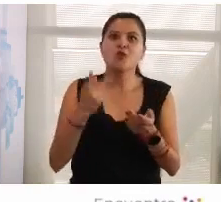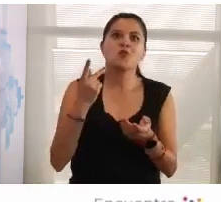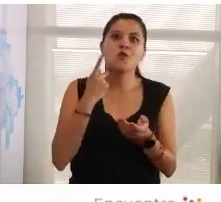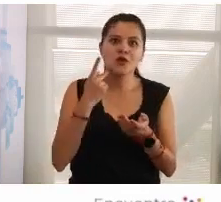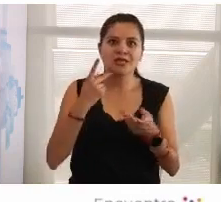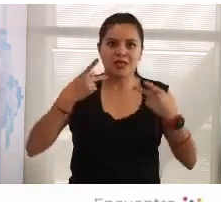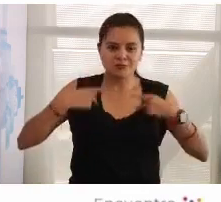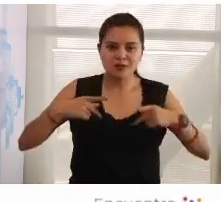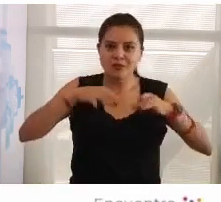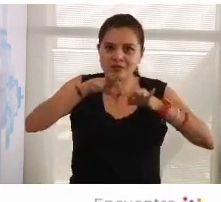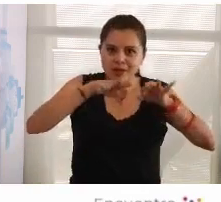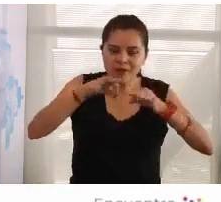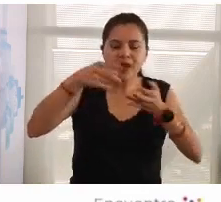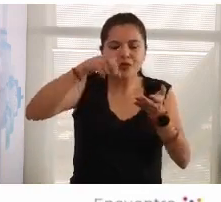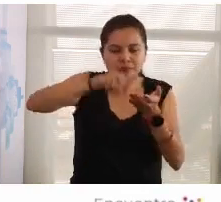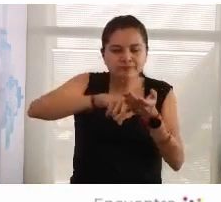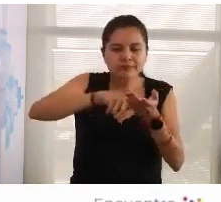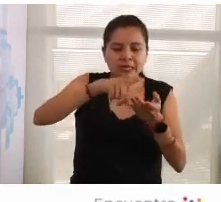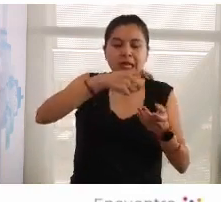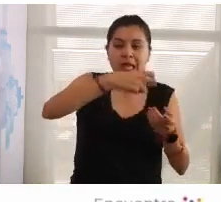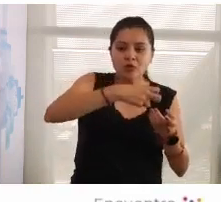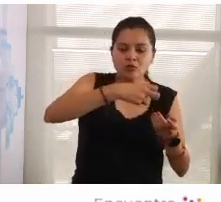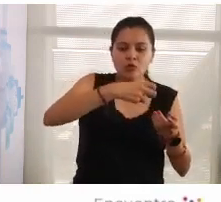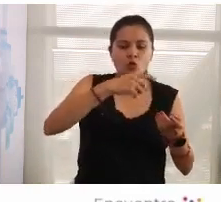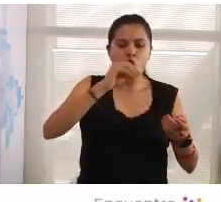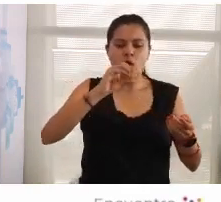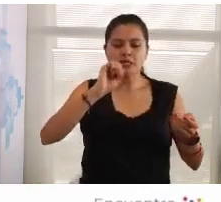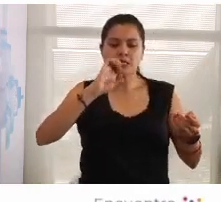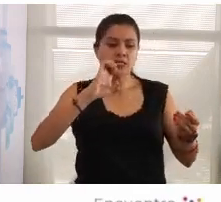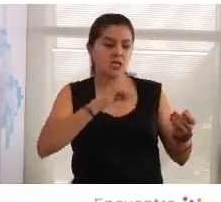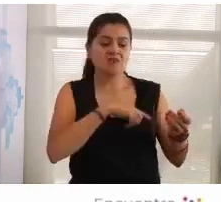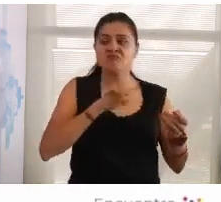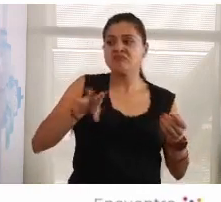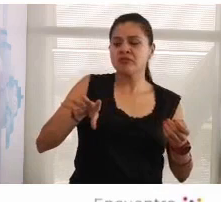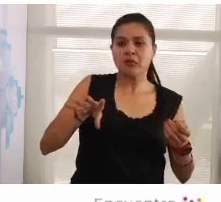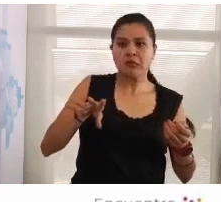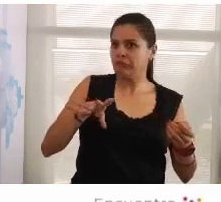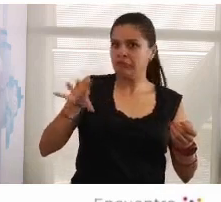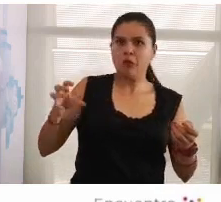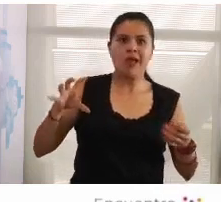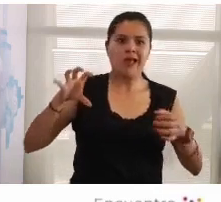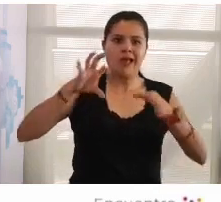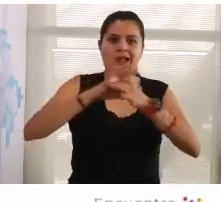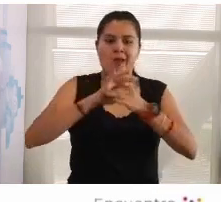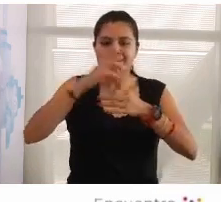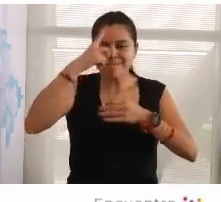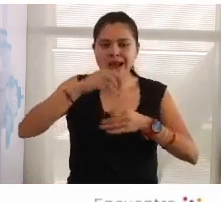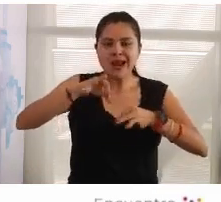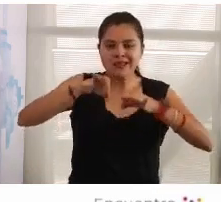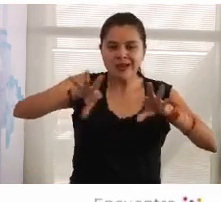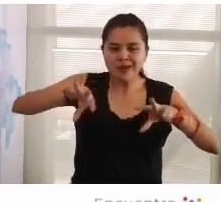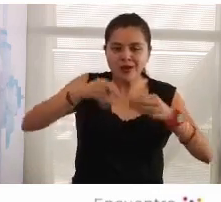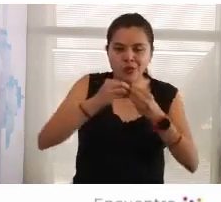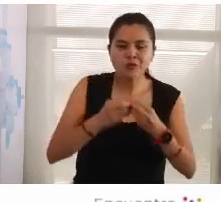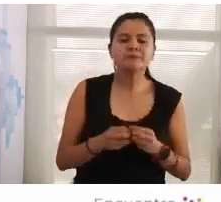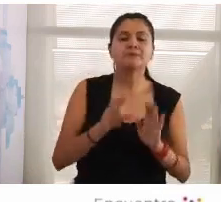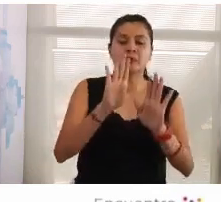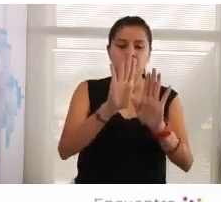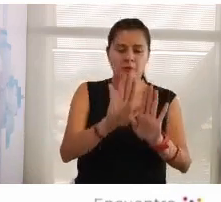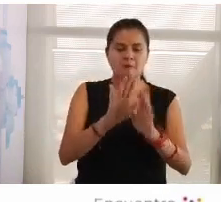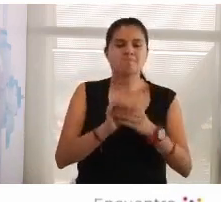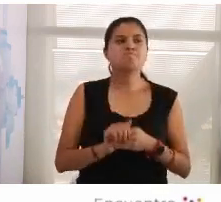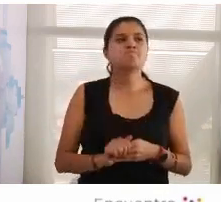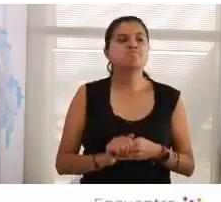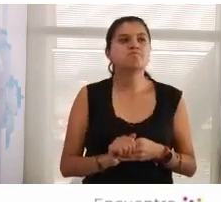ayuda para su labor, pero nosotros dejamos perder la democracia y la perdimos por pedacitos. La